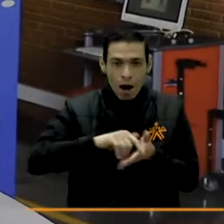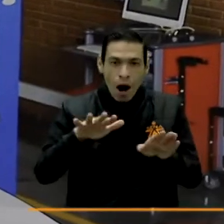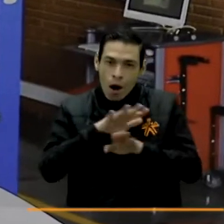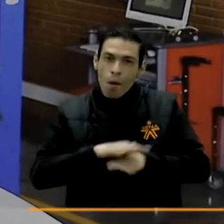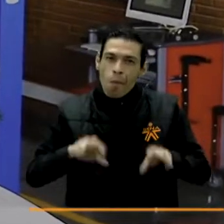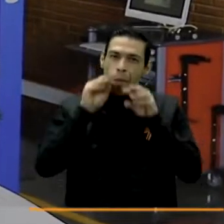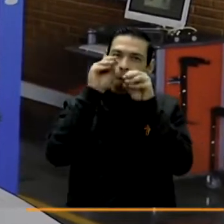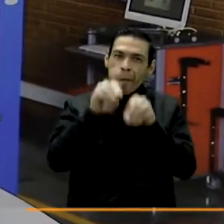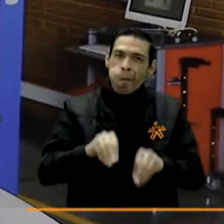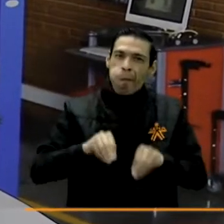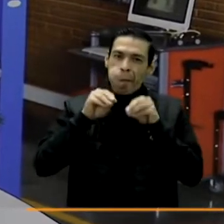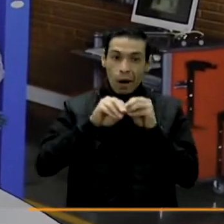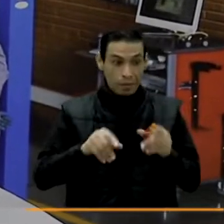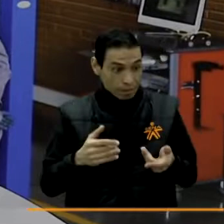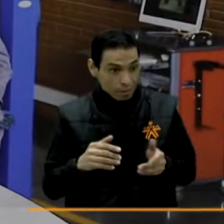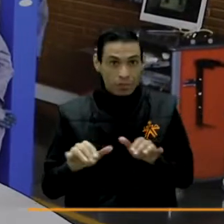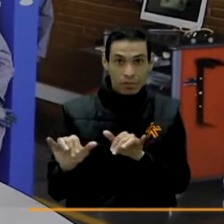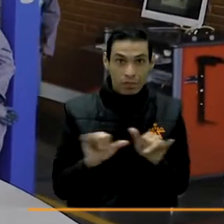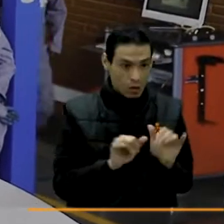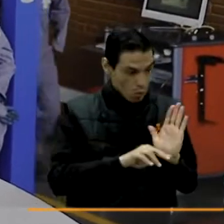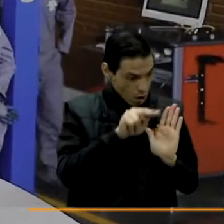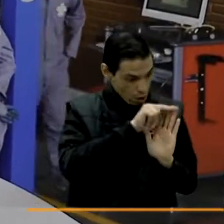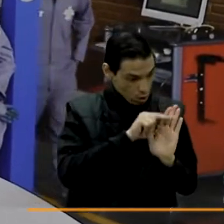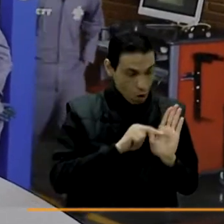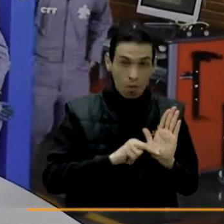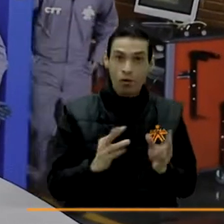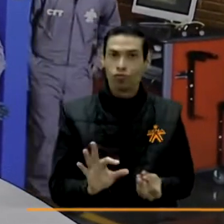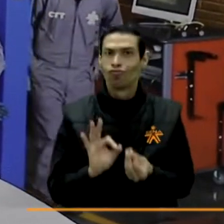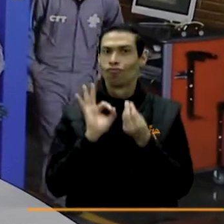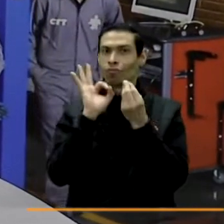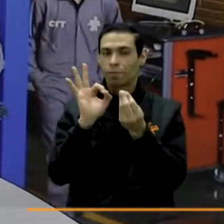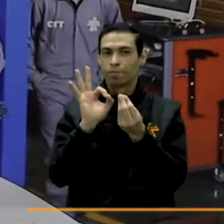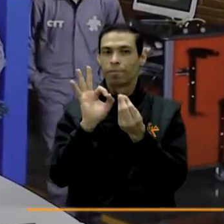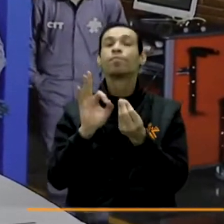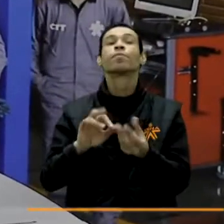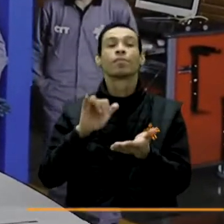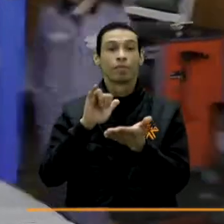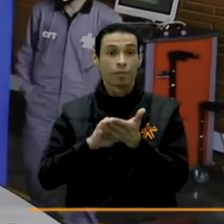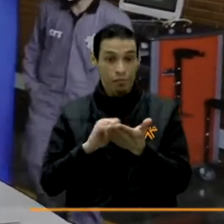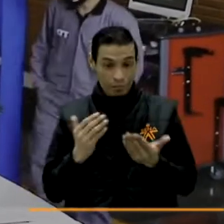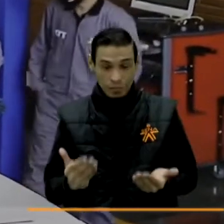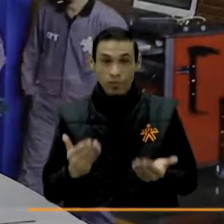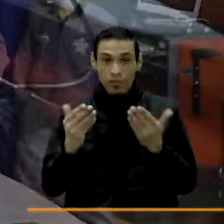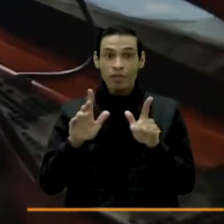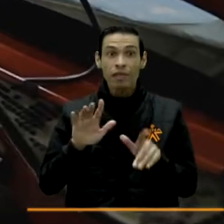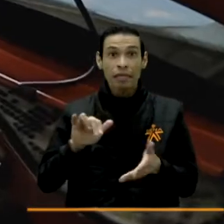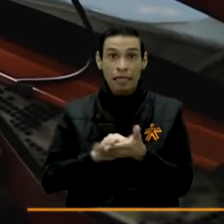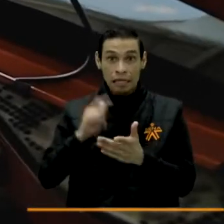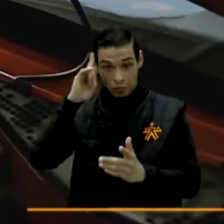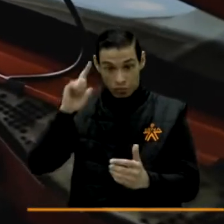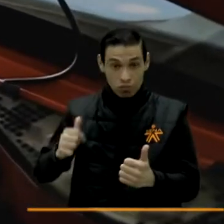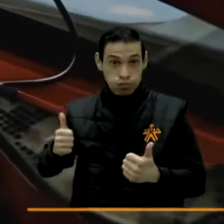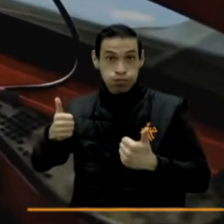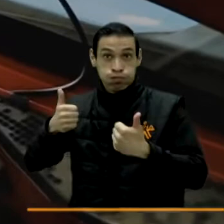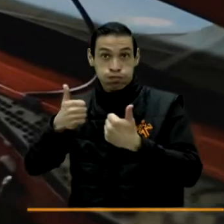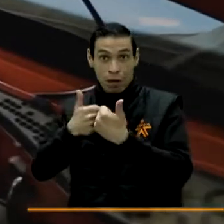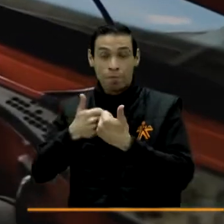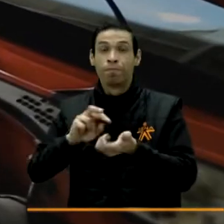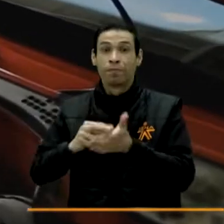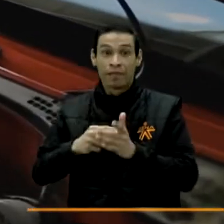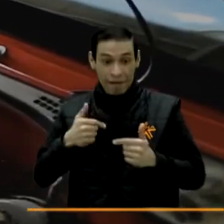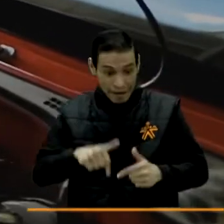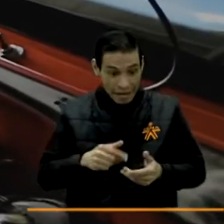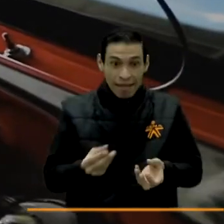ambientes basados en unos estándares de calidad. Ese es el beneficio del convenio, sea,